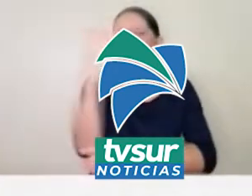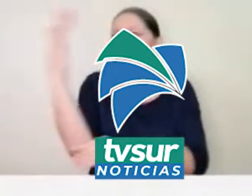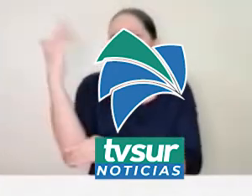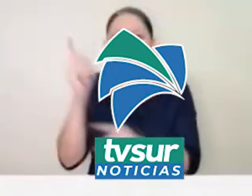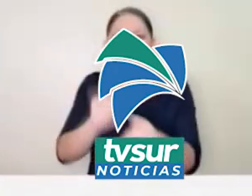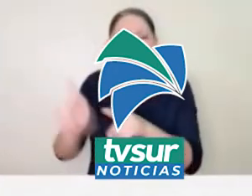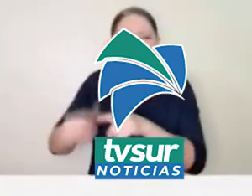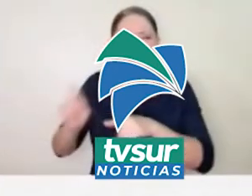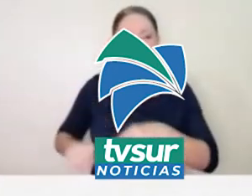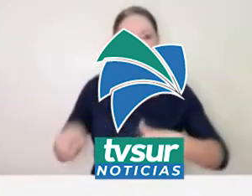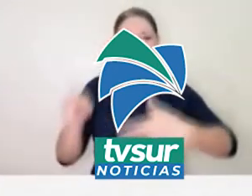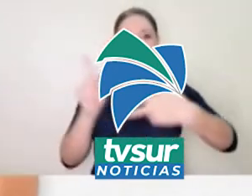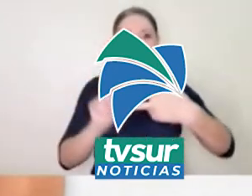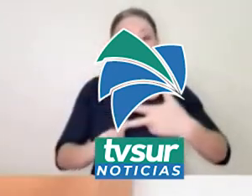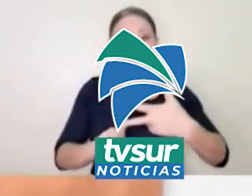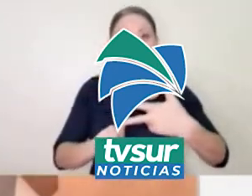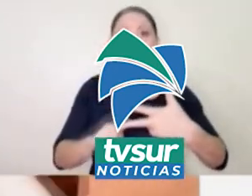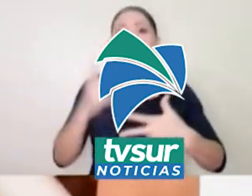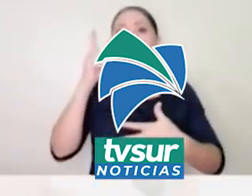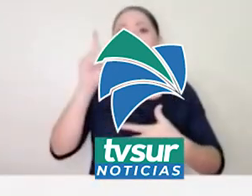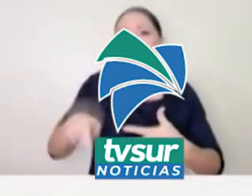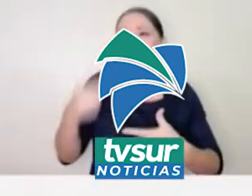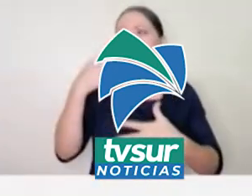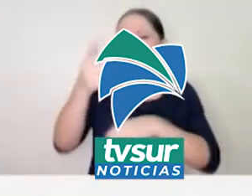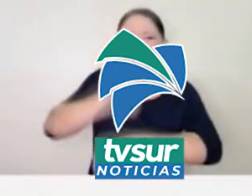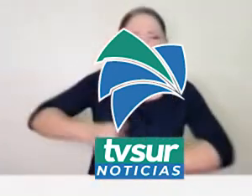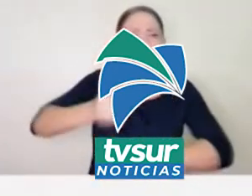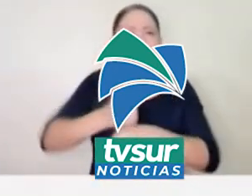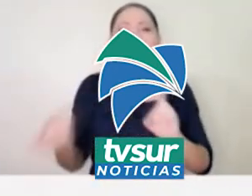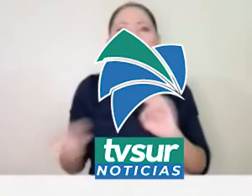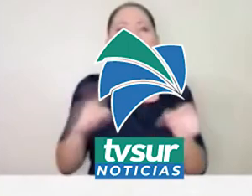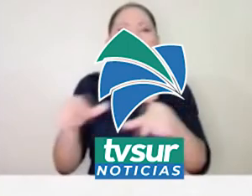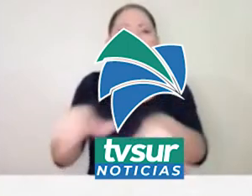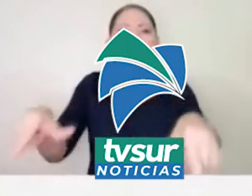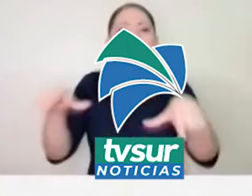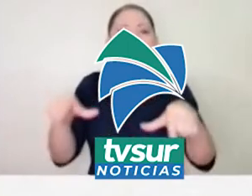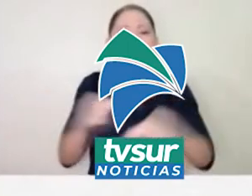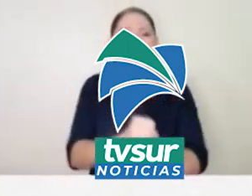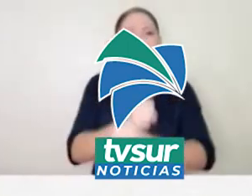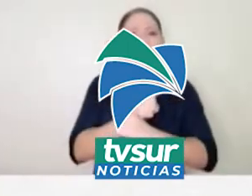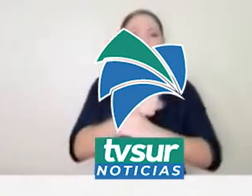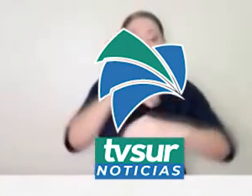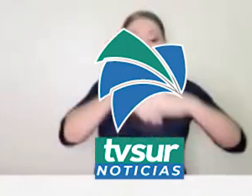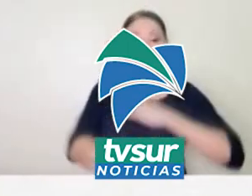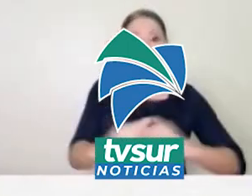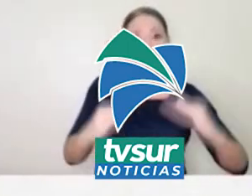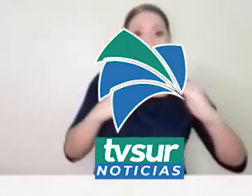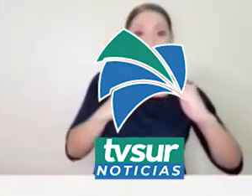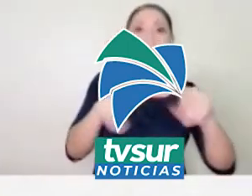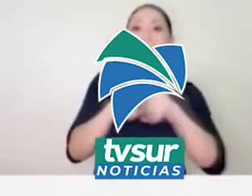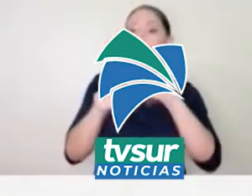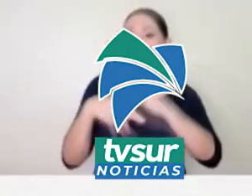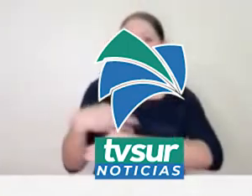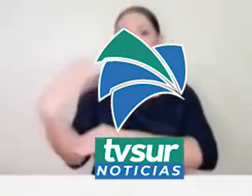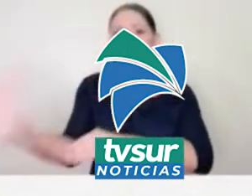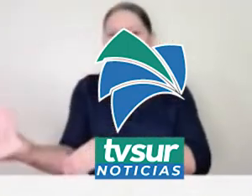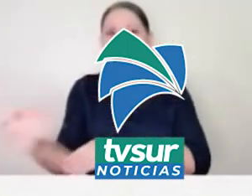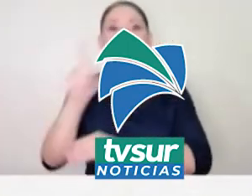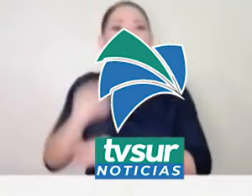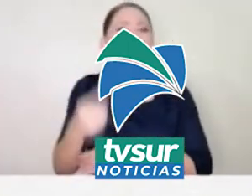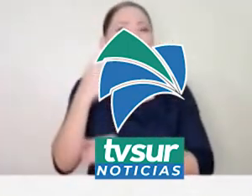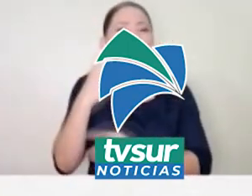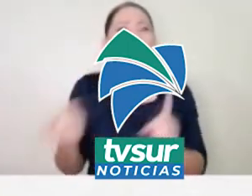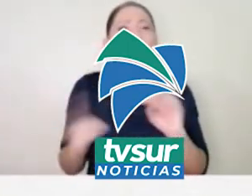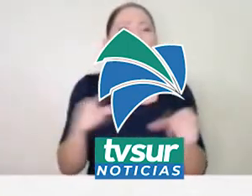También podrá adjuntar fotografías. Posteriormente podrán ver los reportes de todo el país en tiempo real y de esta forma evidenciar